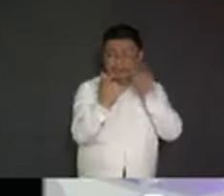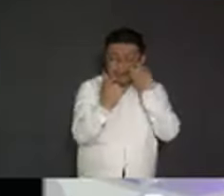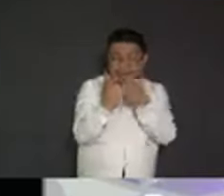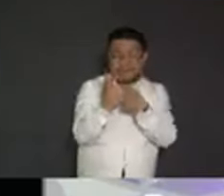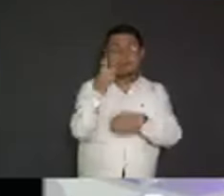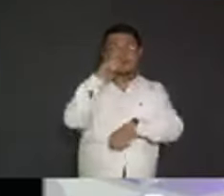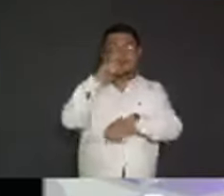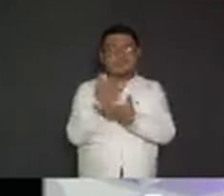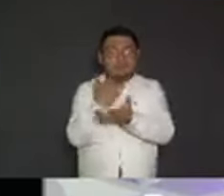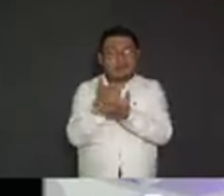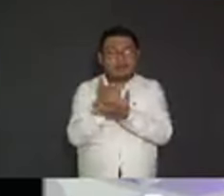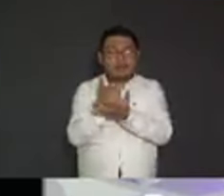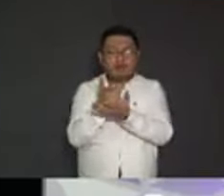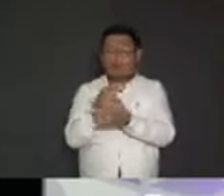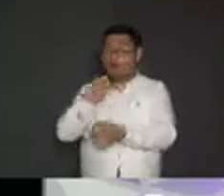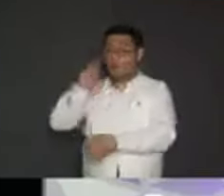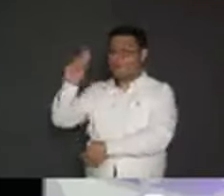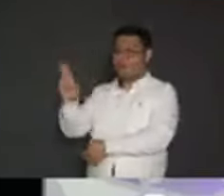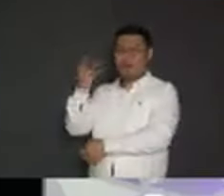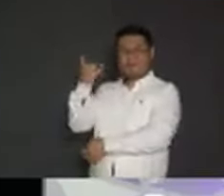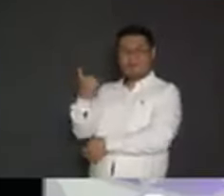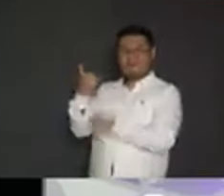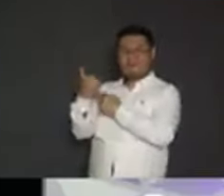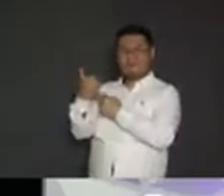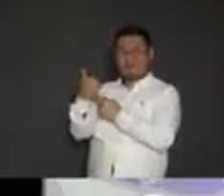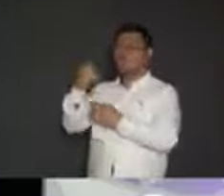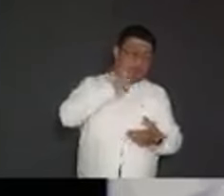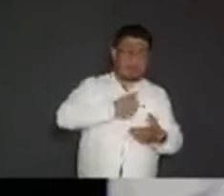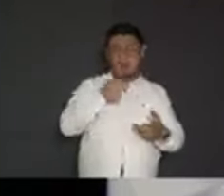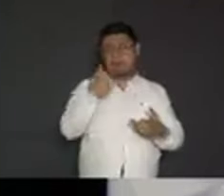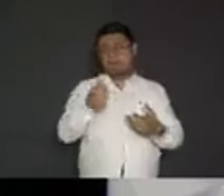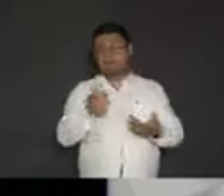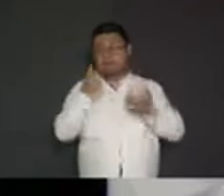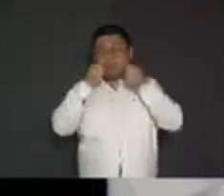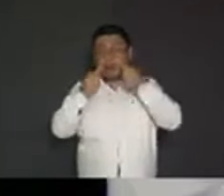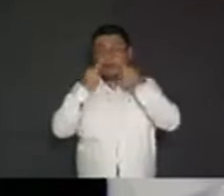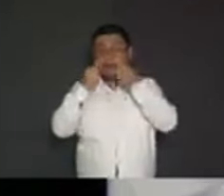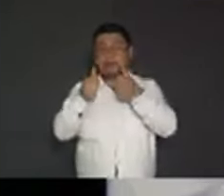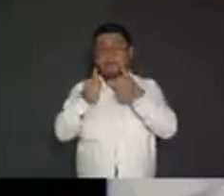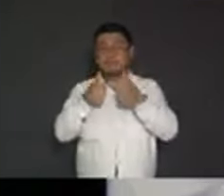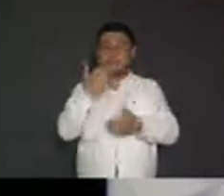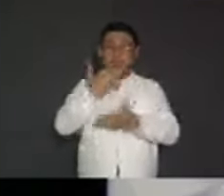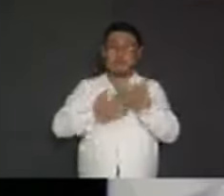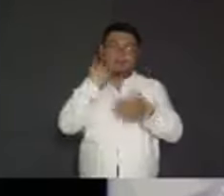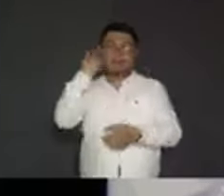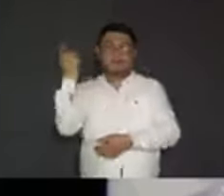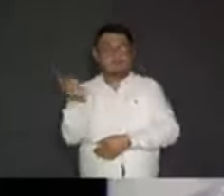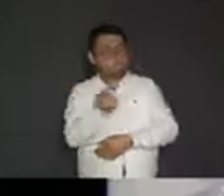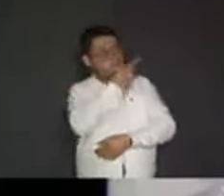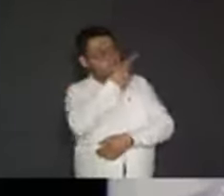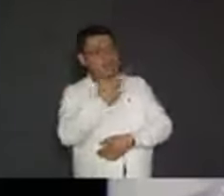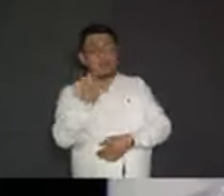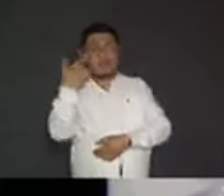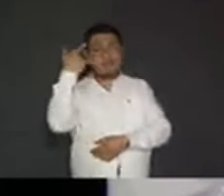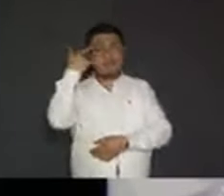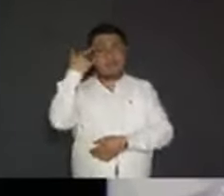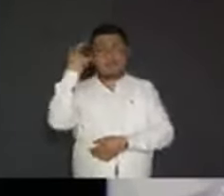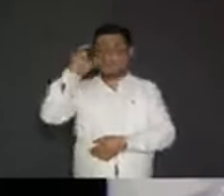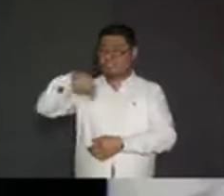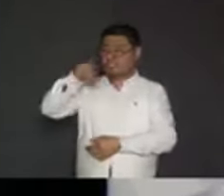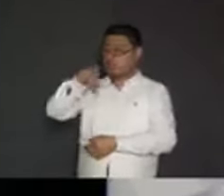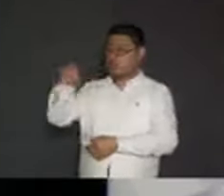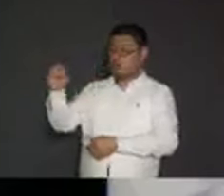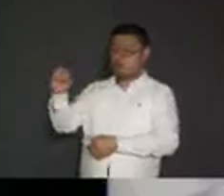la Wadi ya hubiera podido construir una preparatoria en Motul. Cuidado. Solo falta ver cómo está Campeche. Solo falta ver cómo está Quintana Roo.